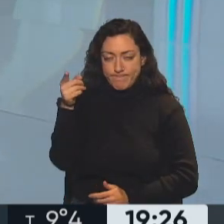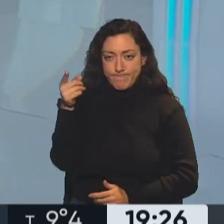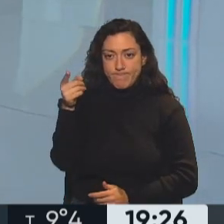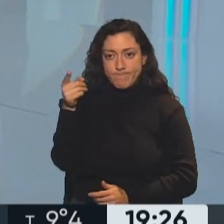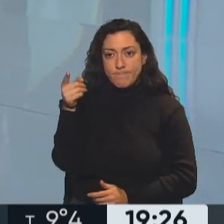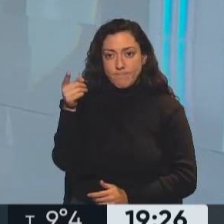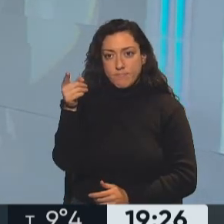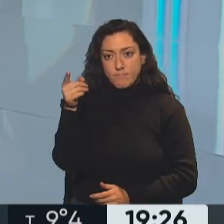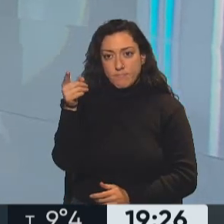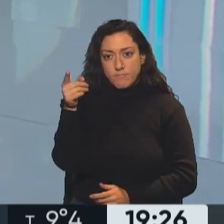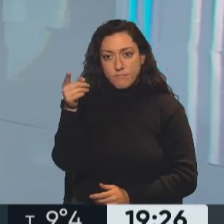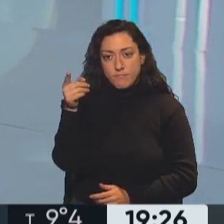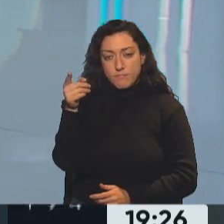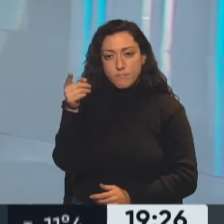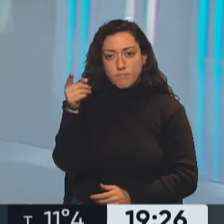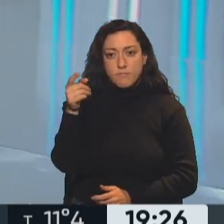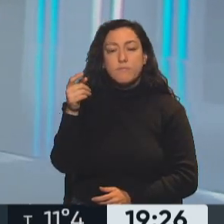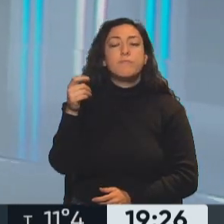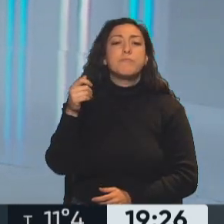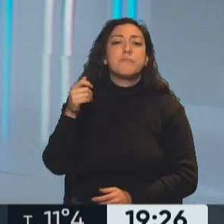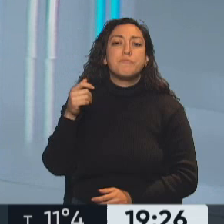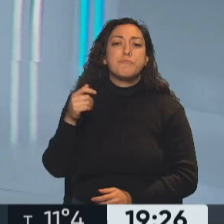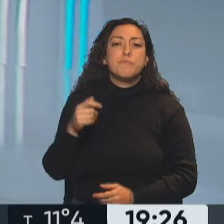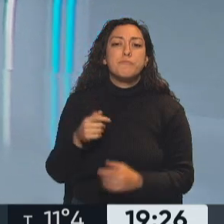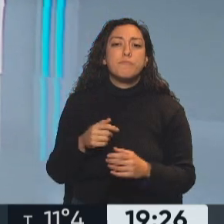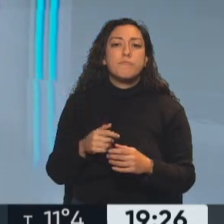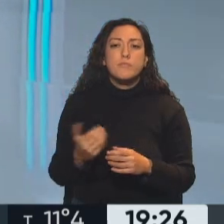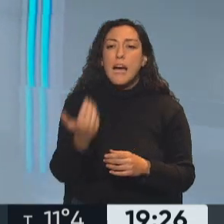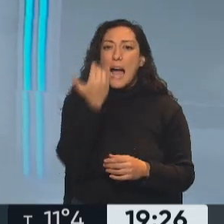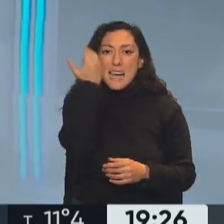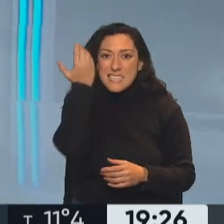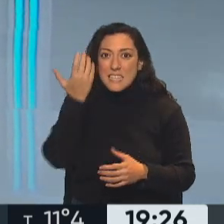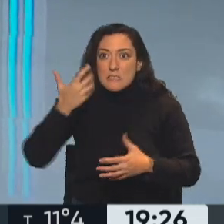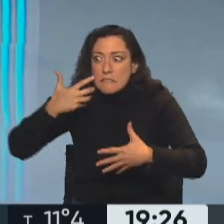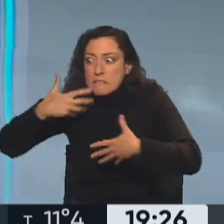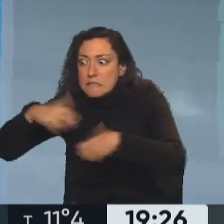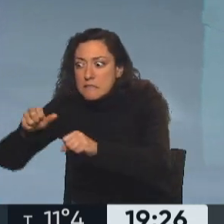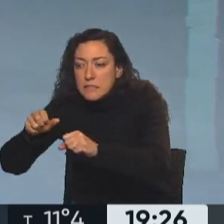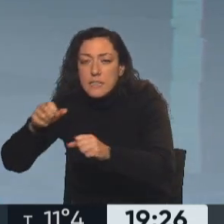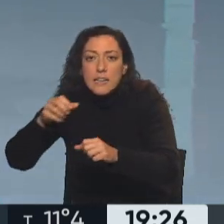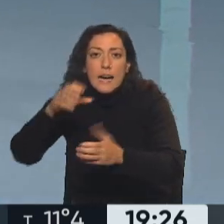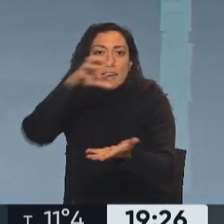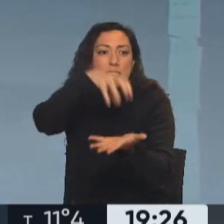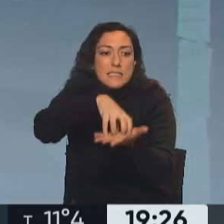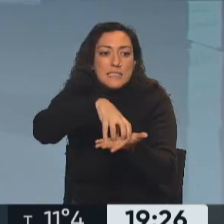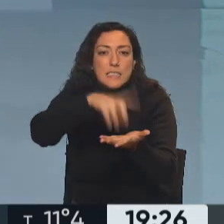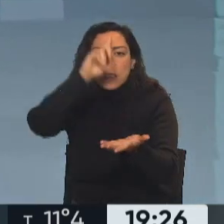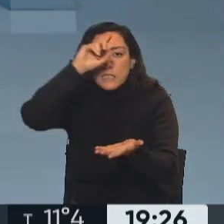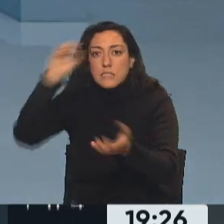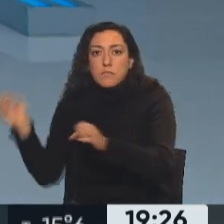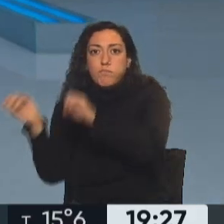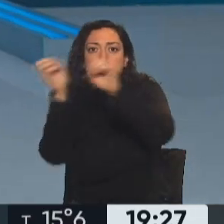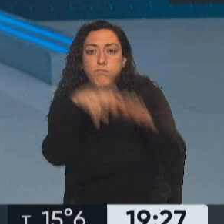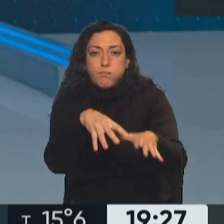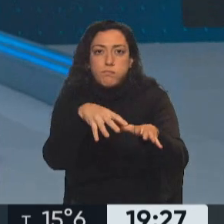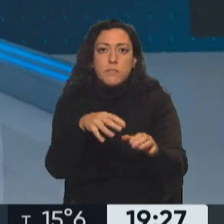Lo encuentran, lo encuentran, lo llevan a un centro asistencial y hay versiones